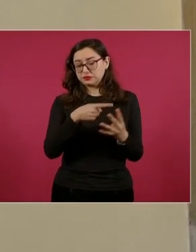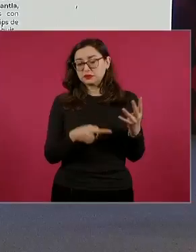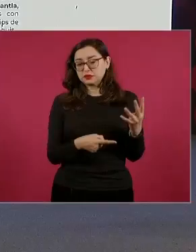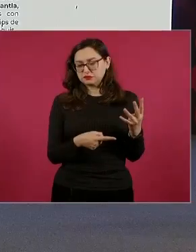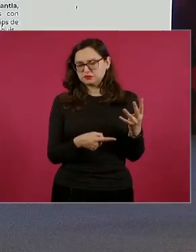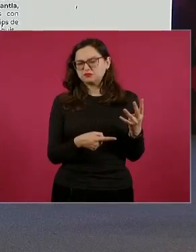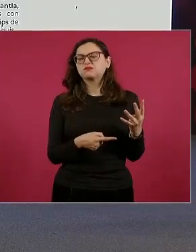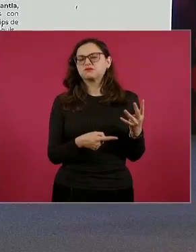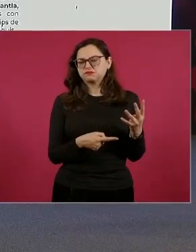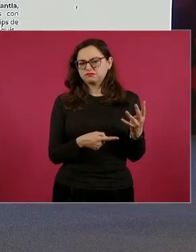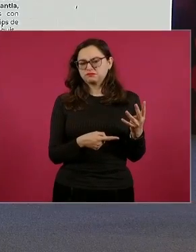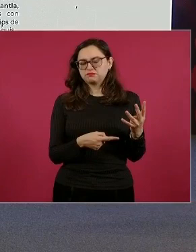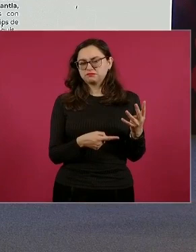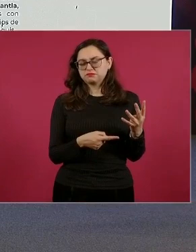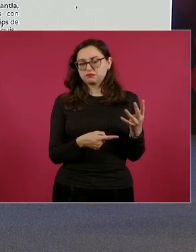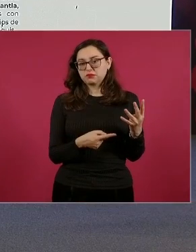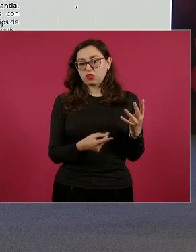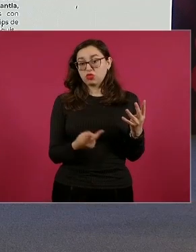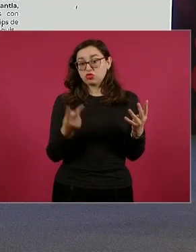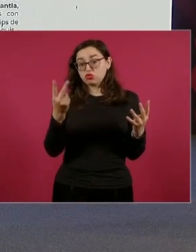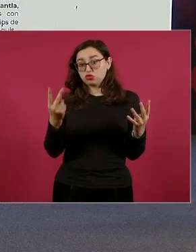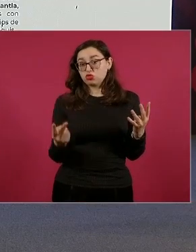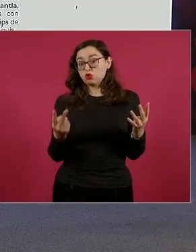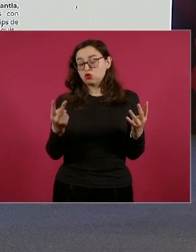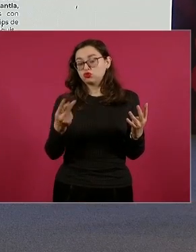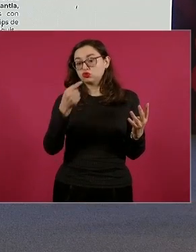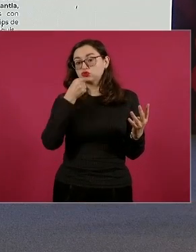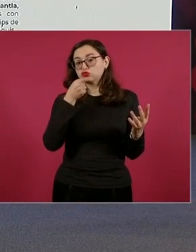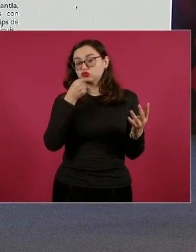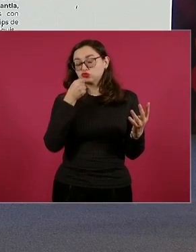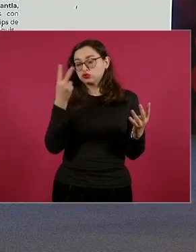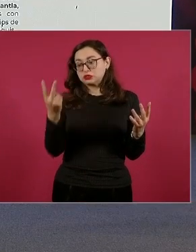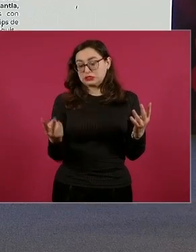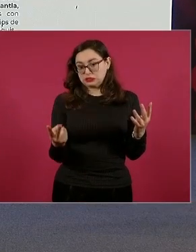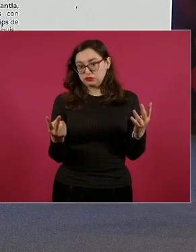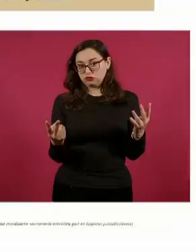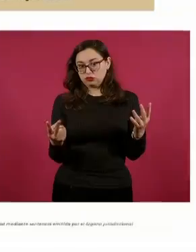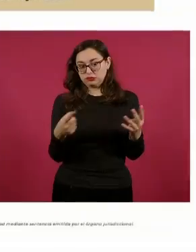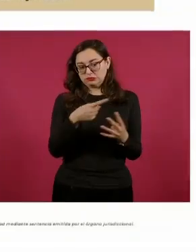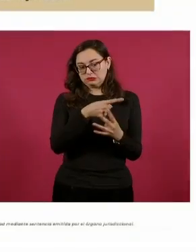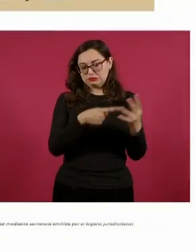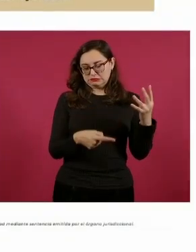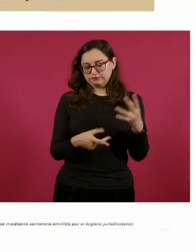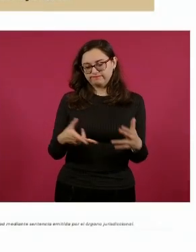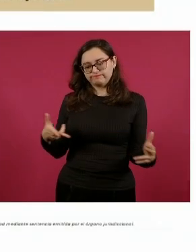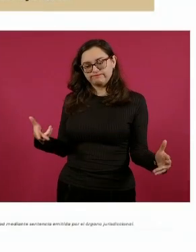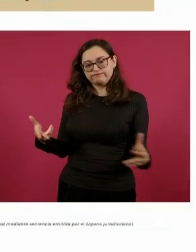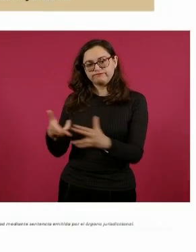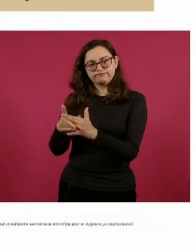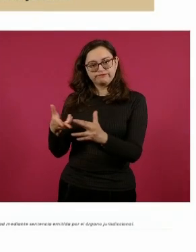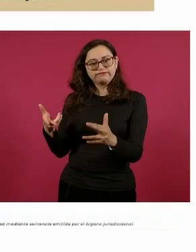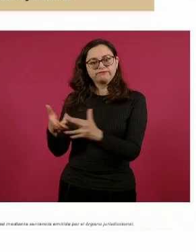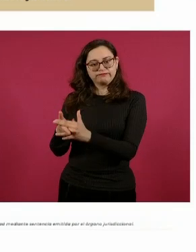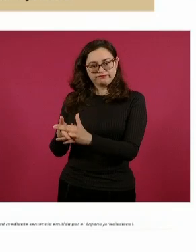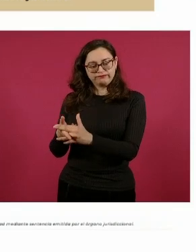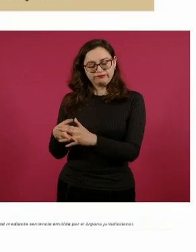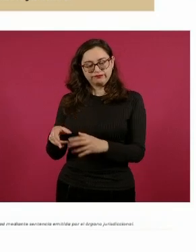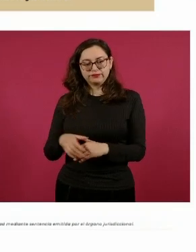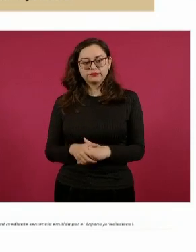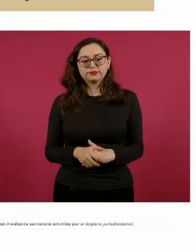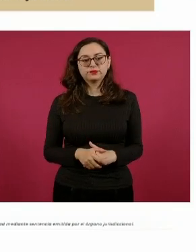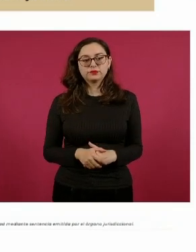perdón, en agravio de dos menores de edad, ocurrido el 19 de junio del 2024 en Huizquilucan,